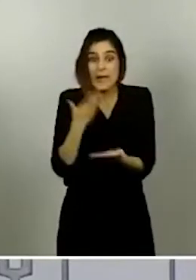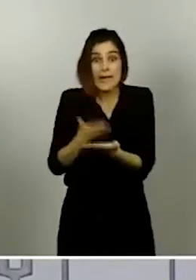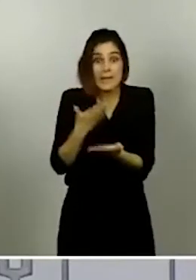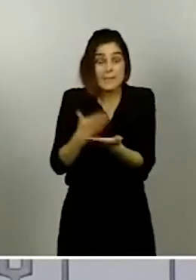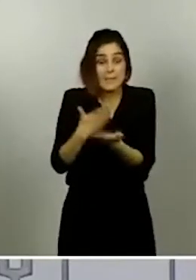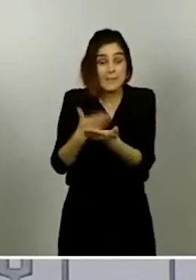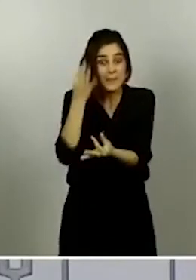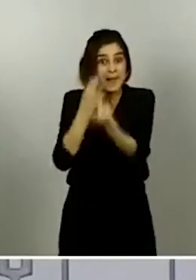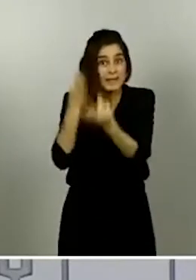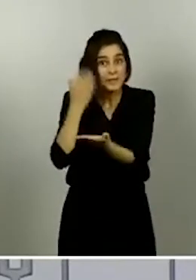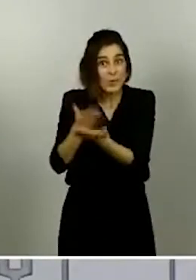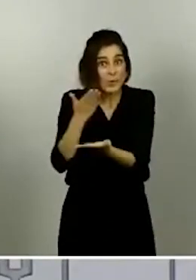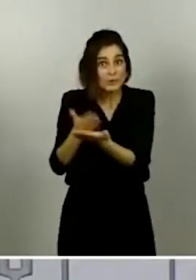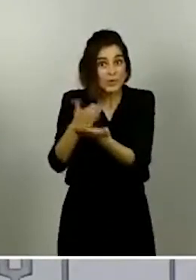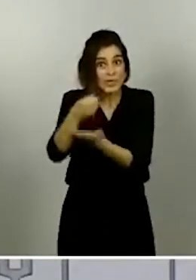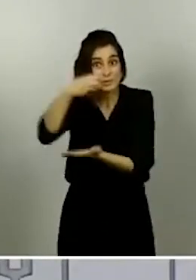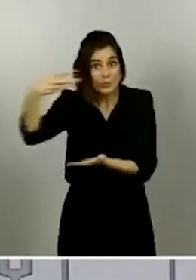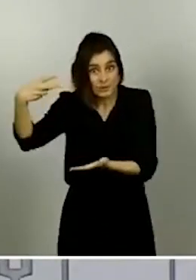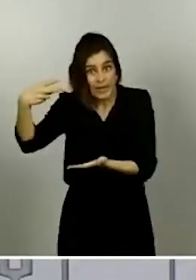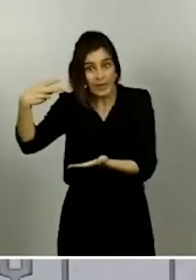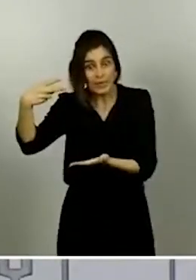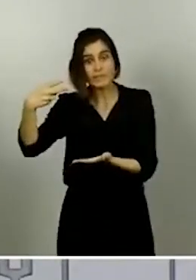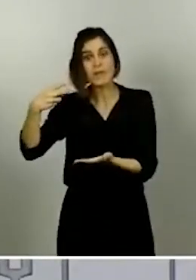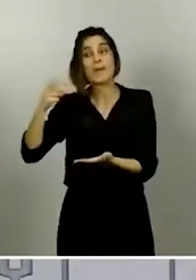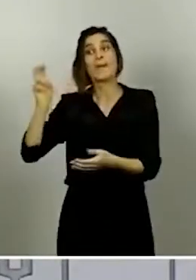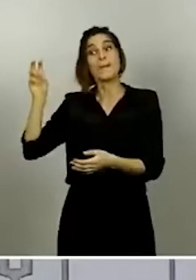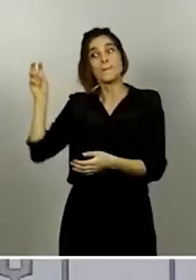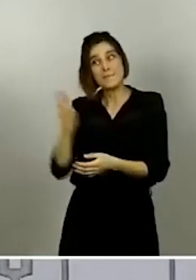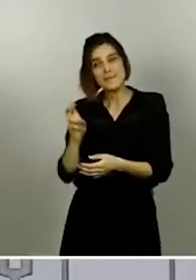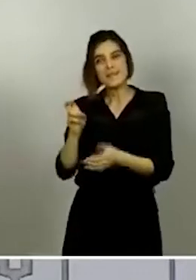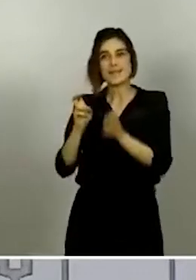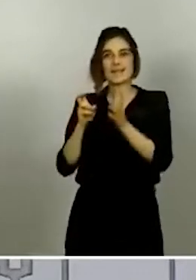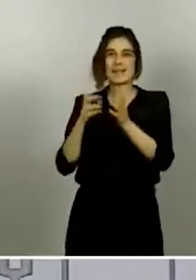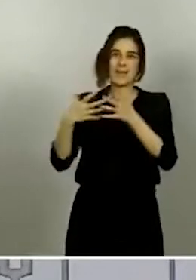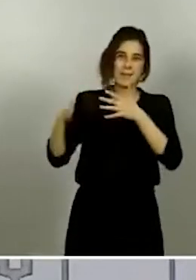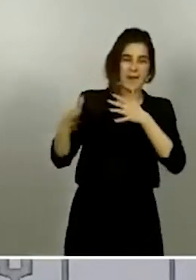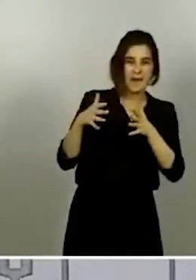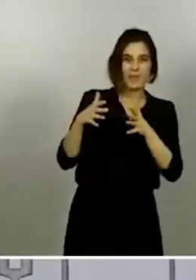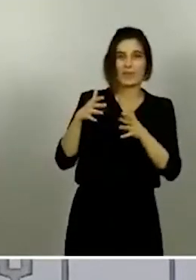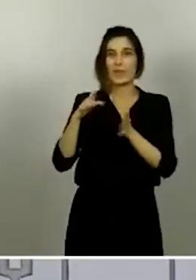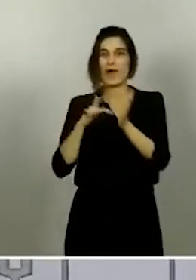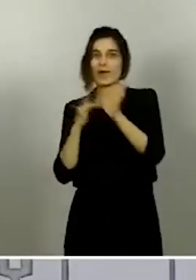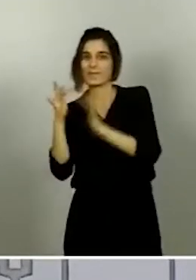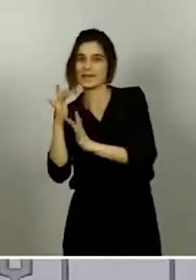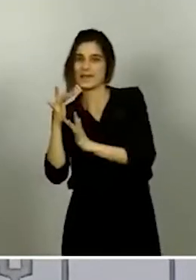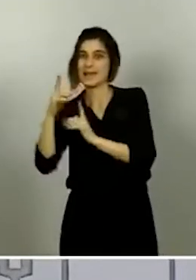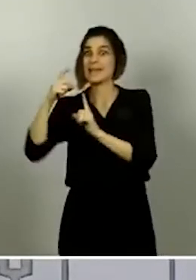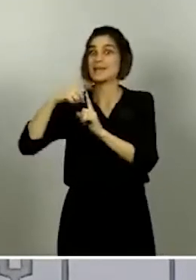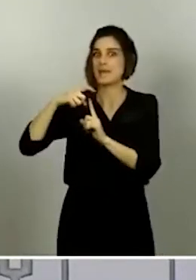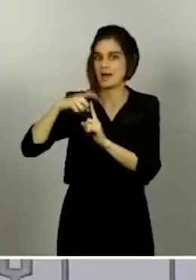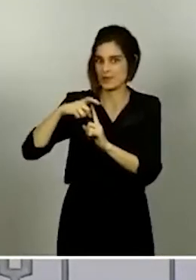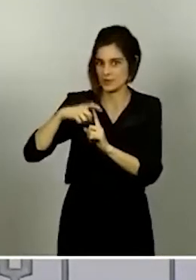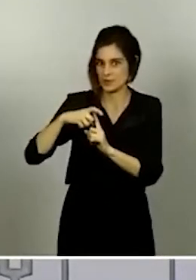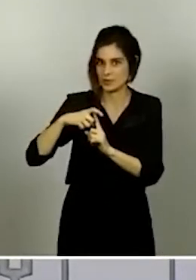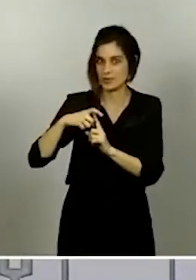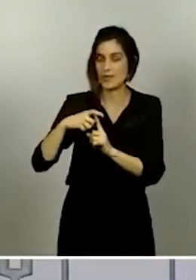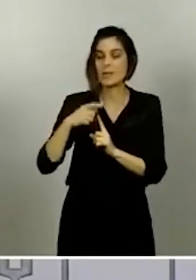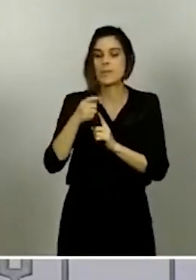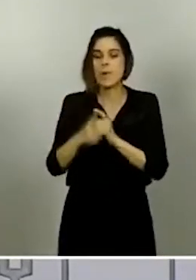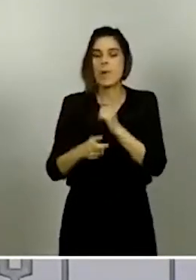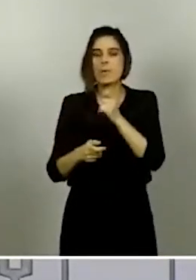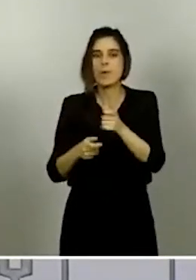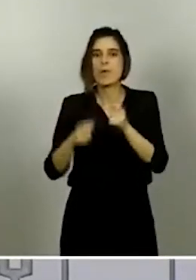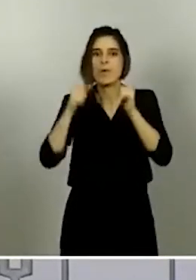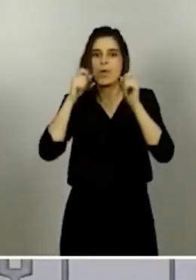llegando desde bien entrado el mes de marzo, abril y primeros de mayo. Y es progresivamente y poco a poco como vamos conociendo